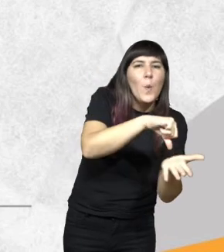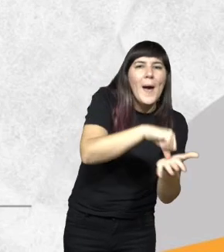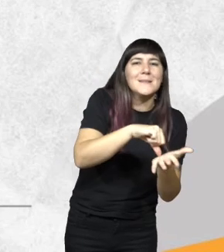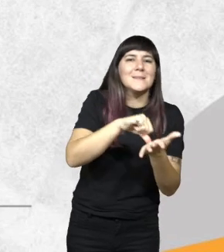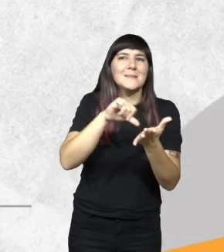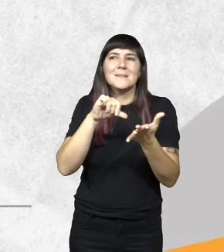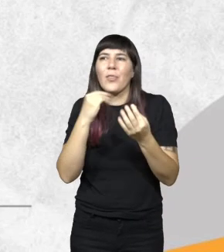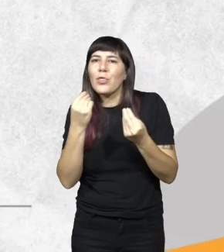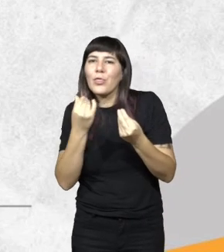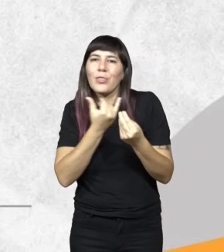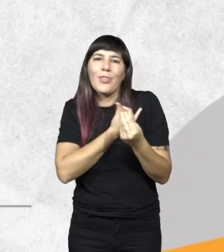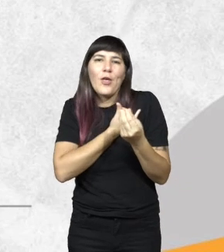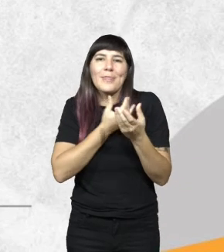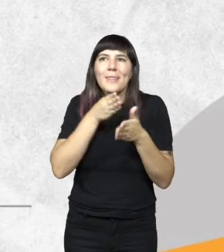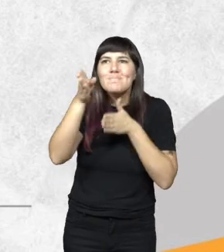provincia